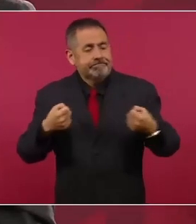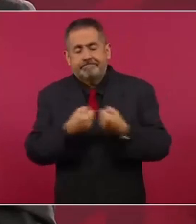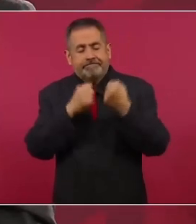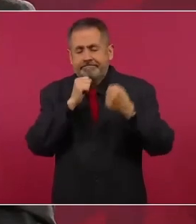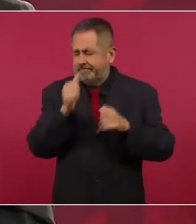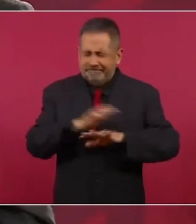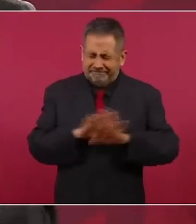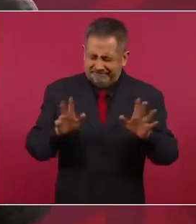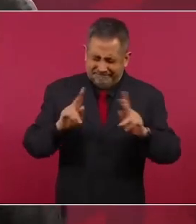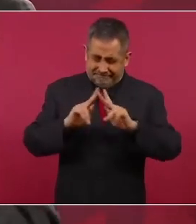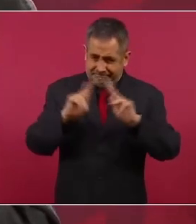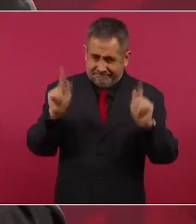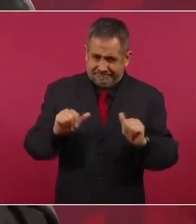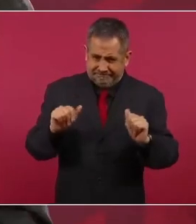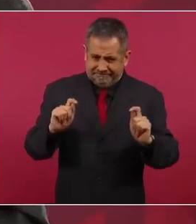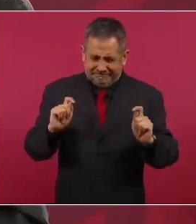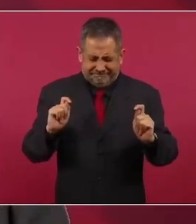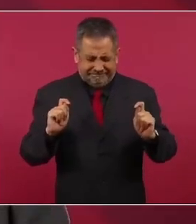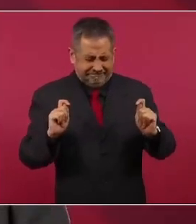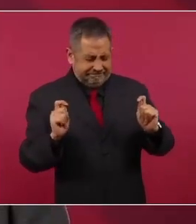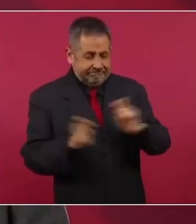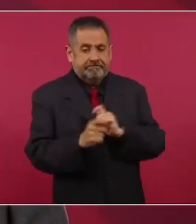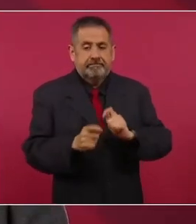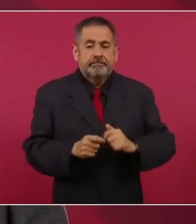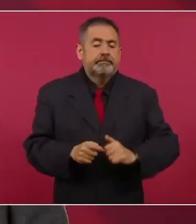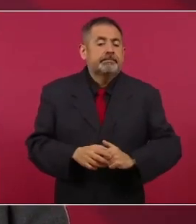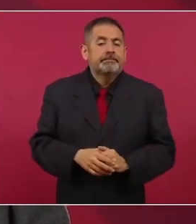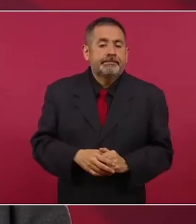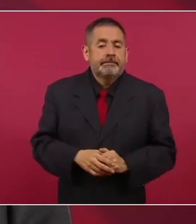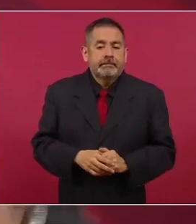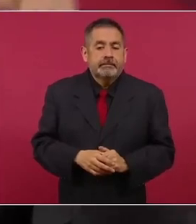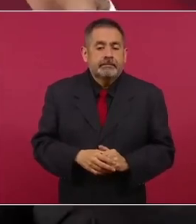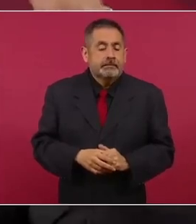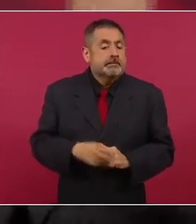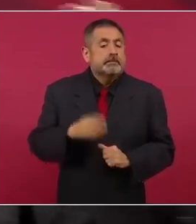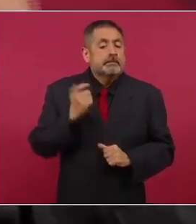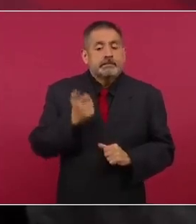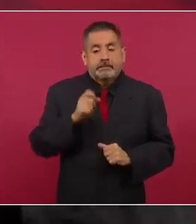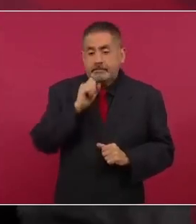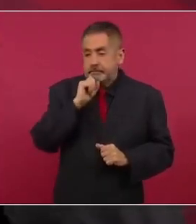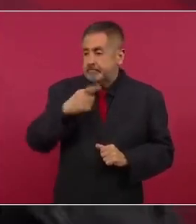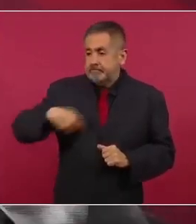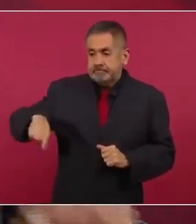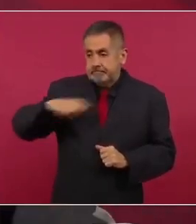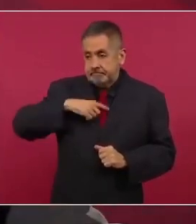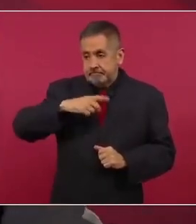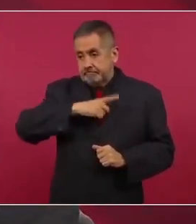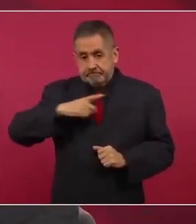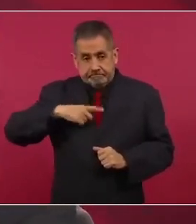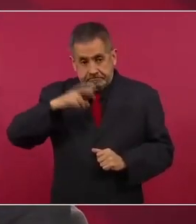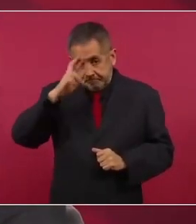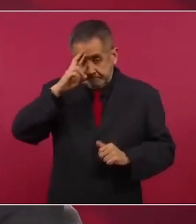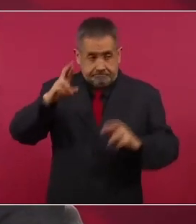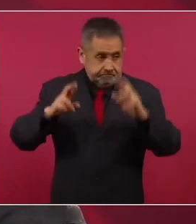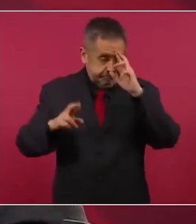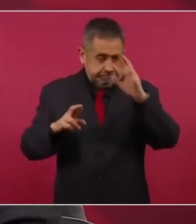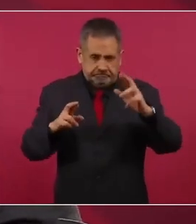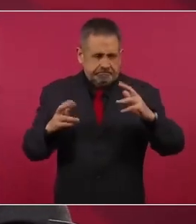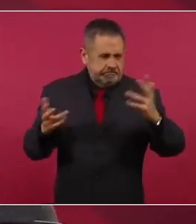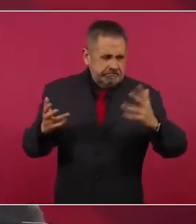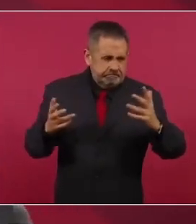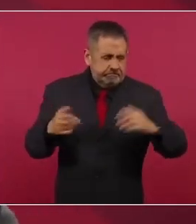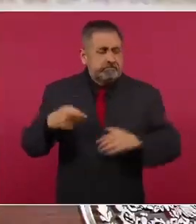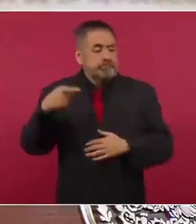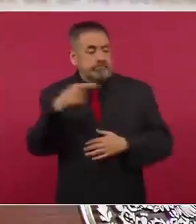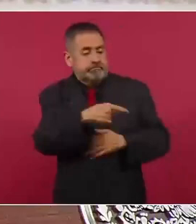y que respetemos a